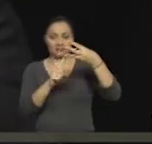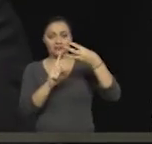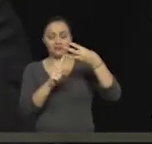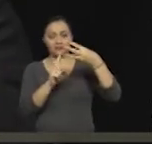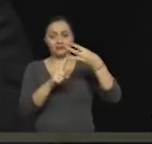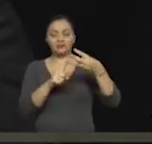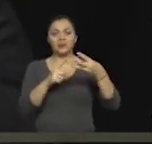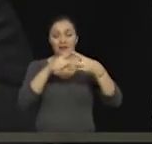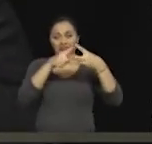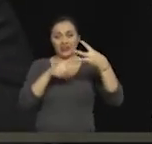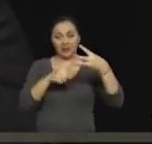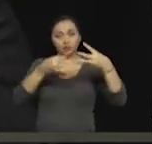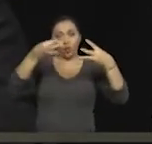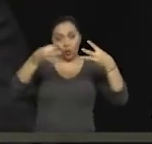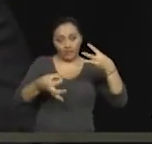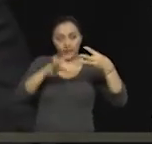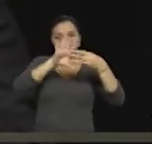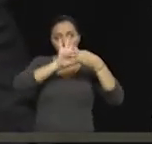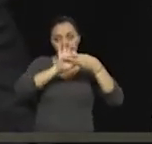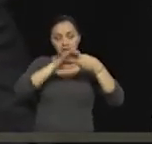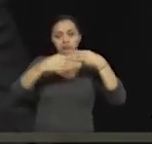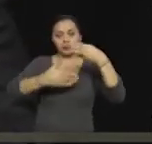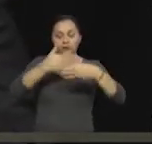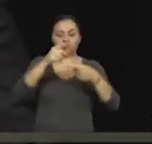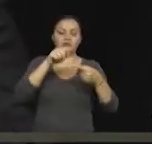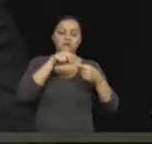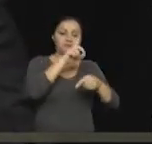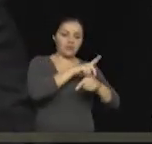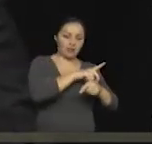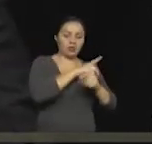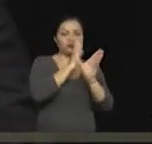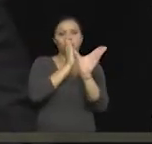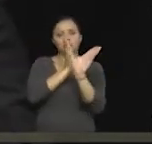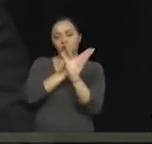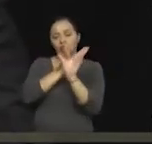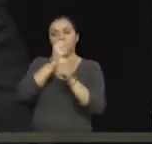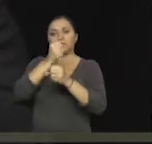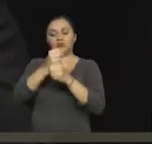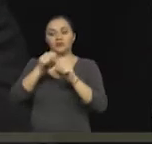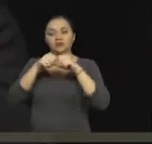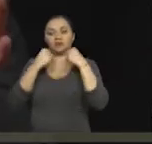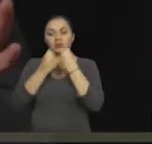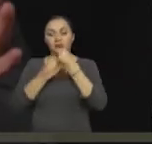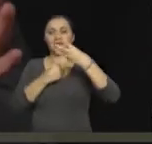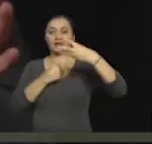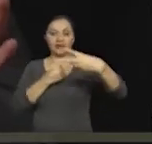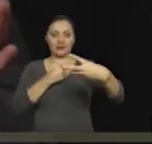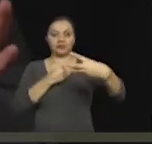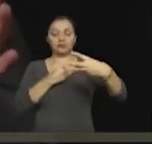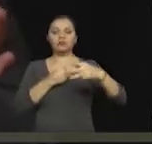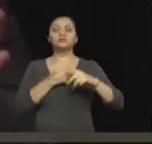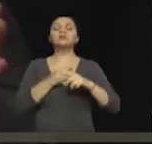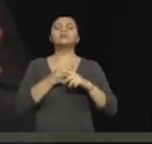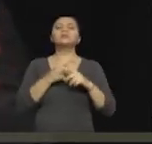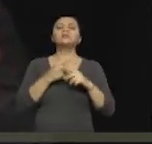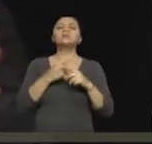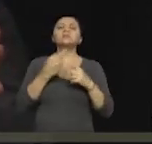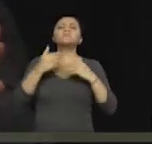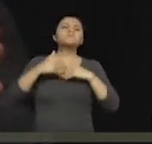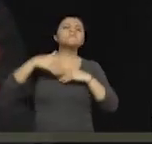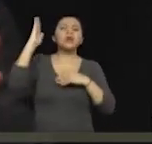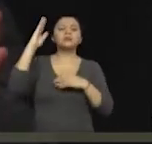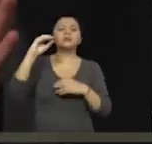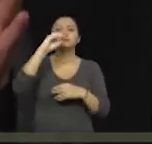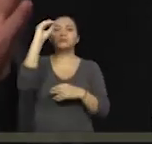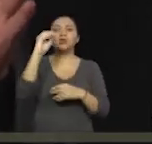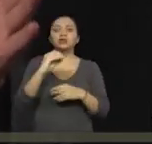cumplir los tres procesos, el médico, el psicológico y el de trabajo social. ¿Y qué nivel de incidencia tiene